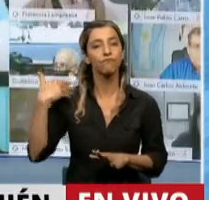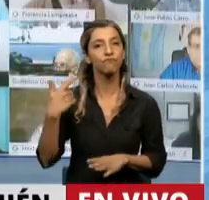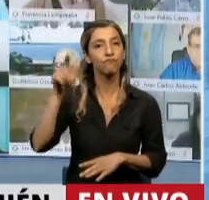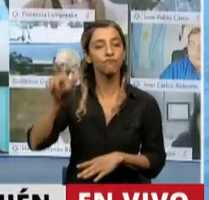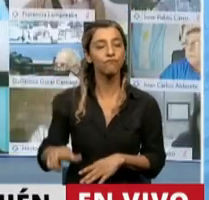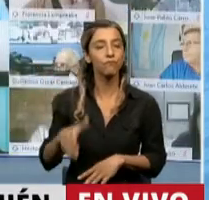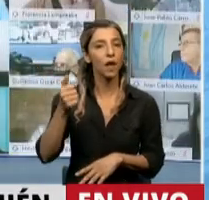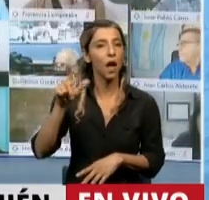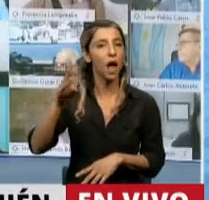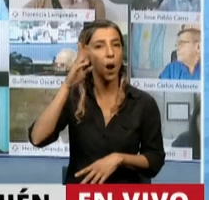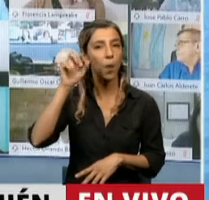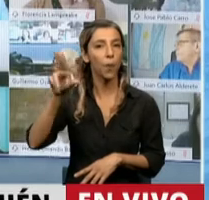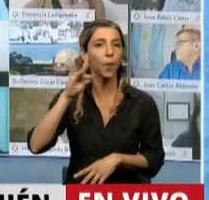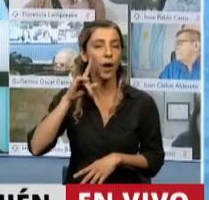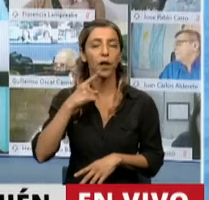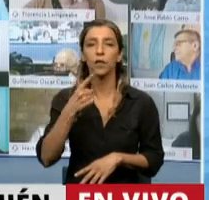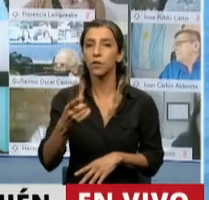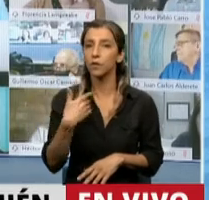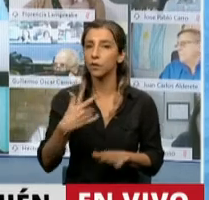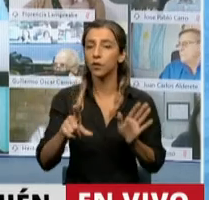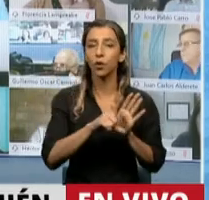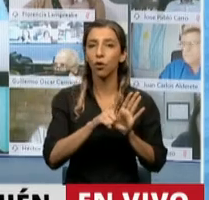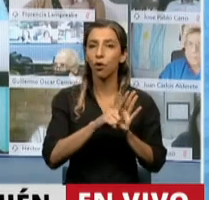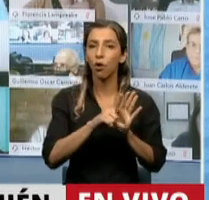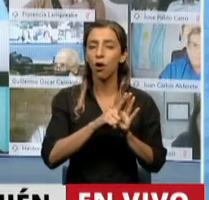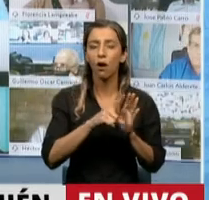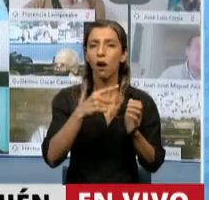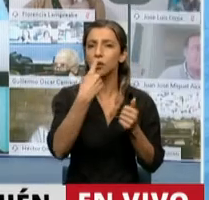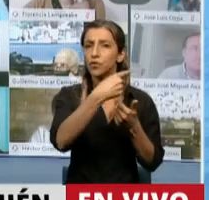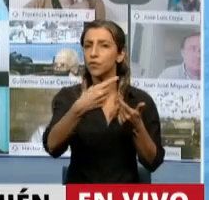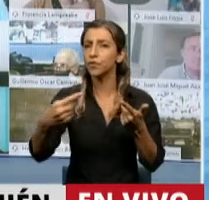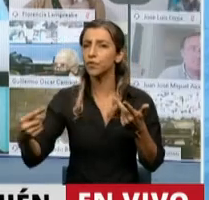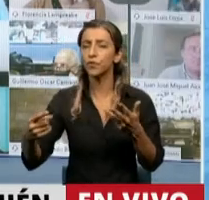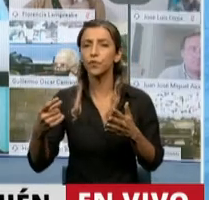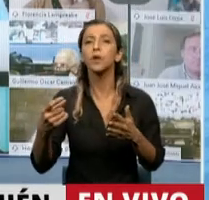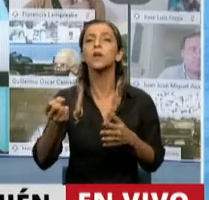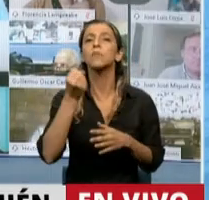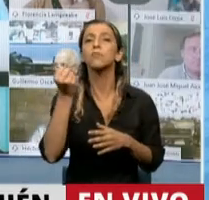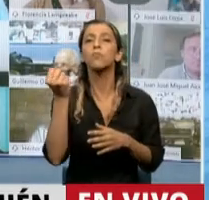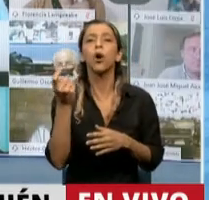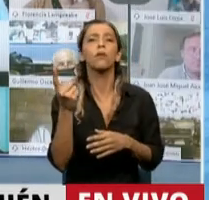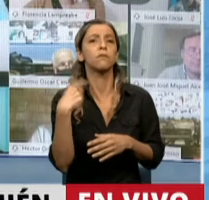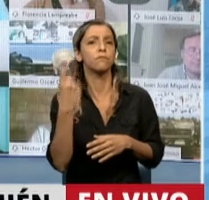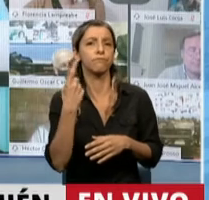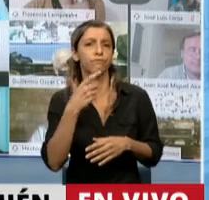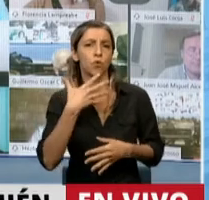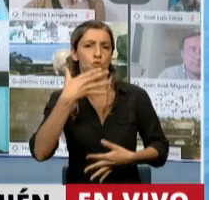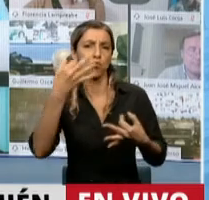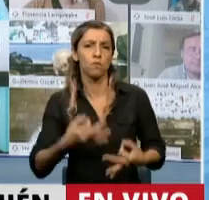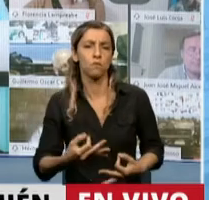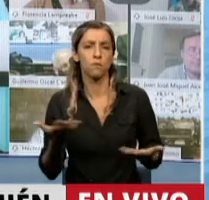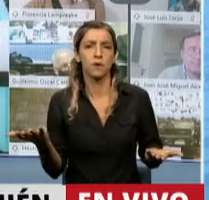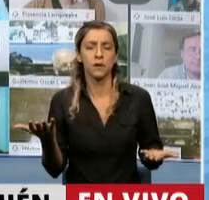que importa que las leyes sean brillantes y no han de ser respetadas. Lo que interesa es que se